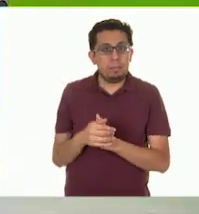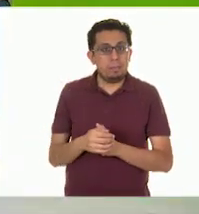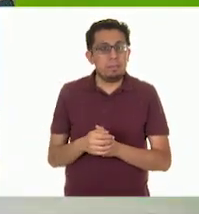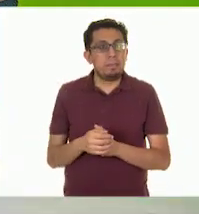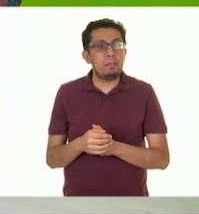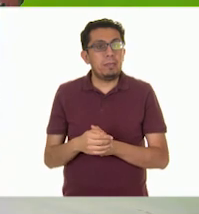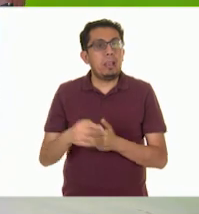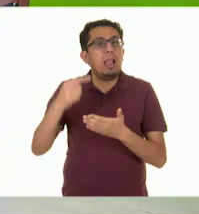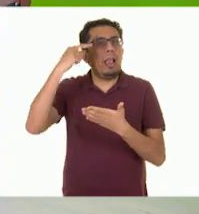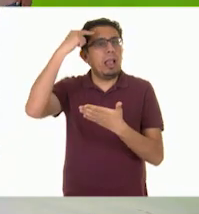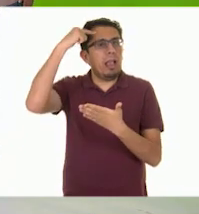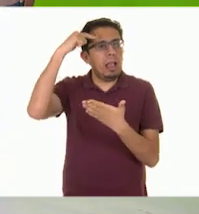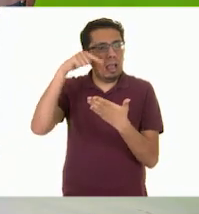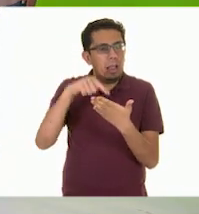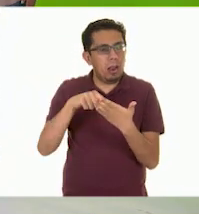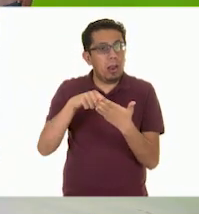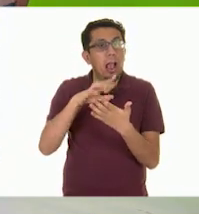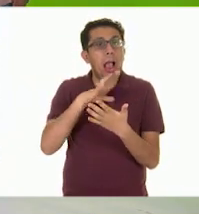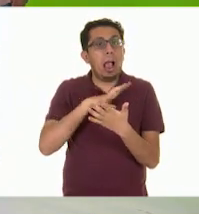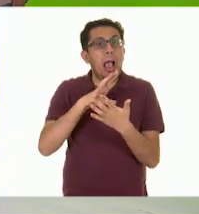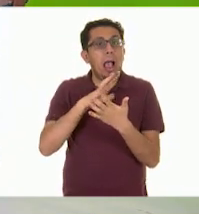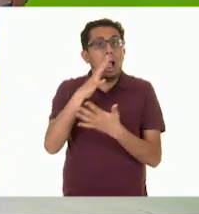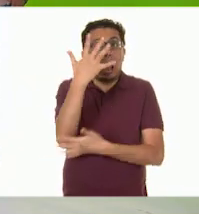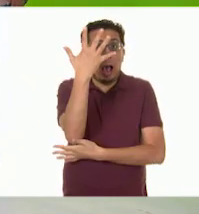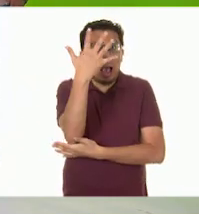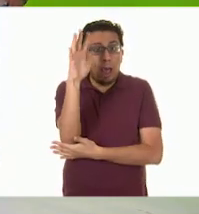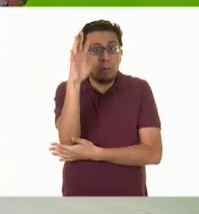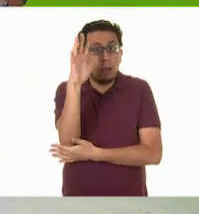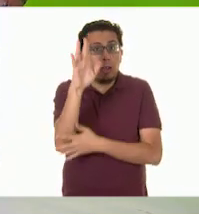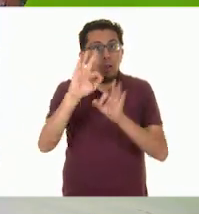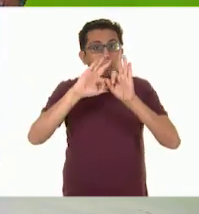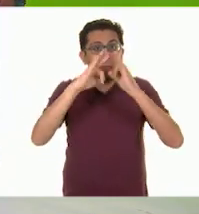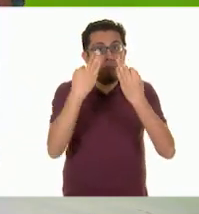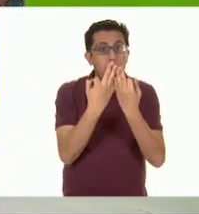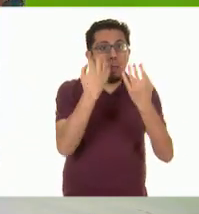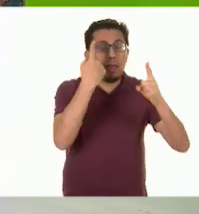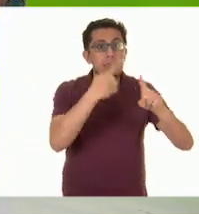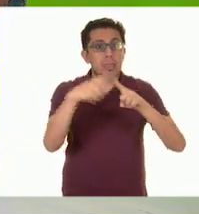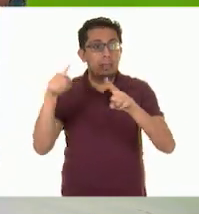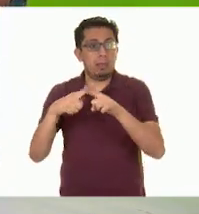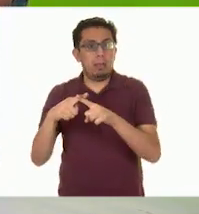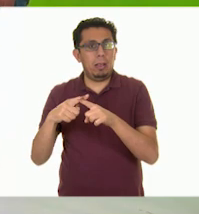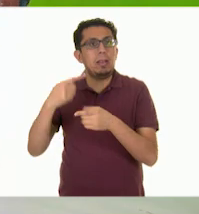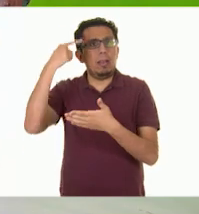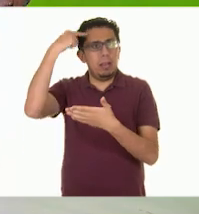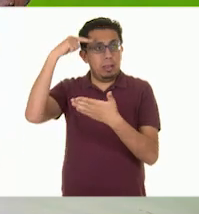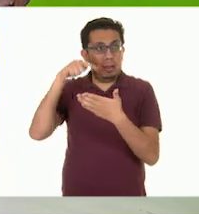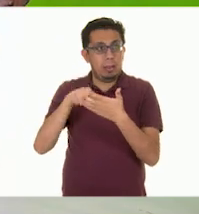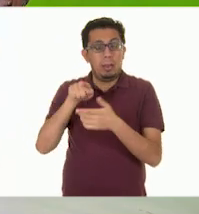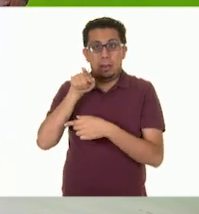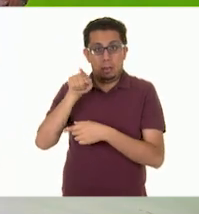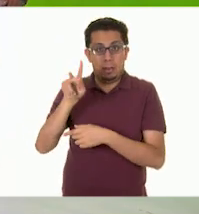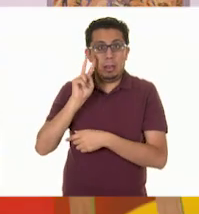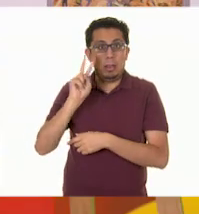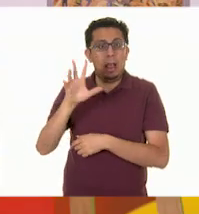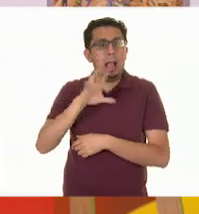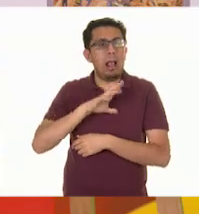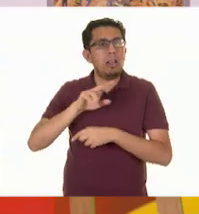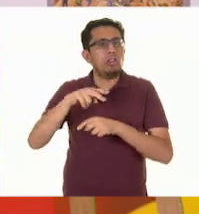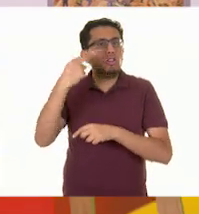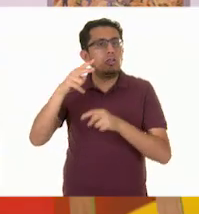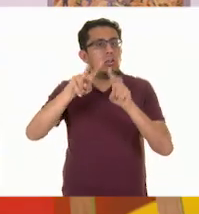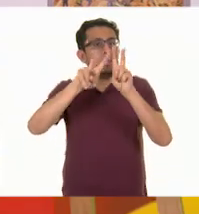Creo que se trata de diferentes tipos de árboles, porque también podemos ver en esta, que se titula El